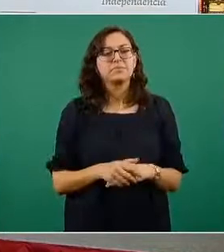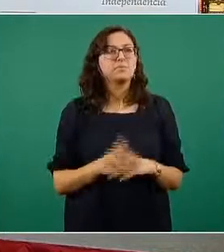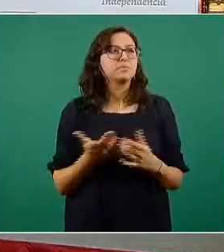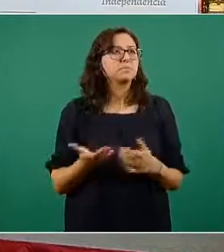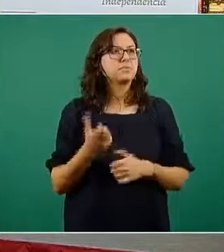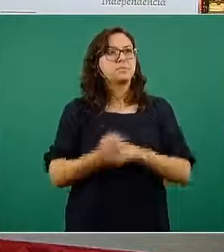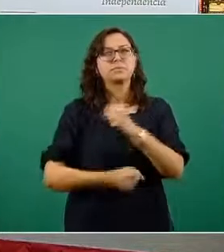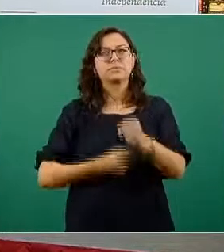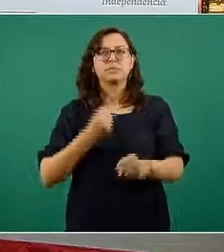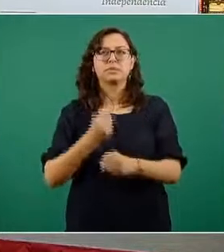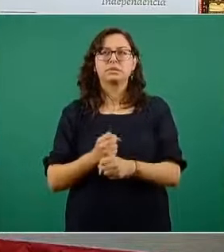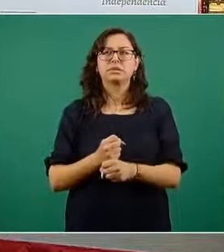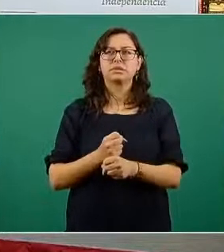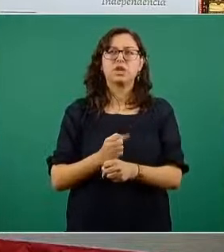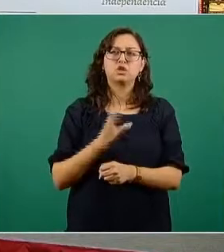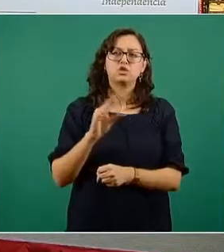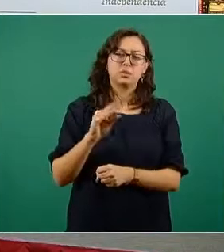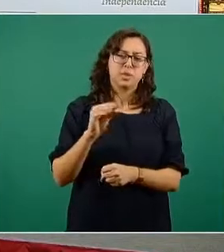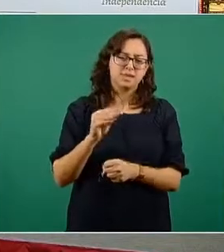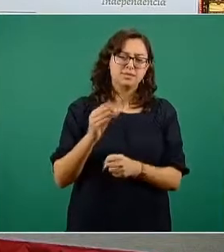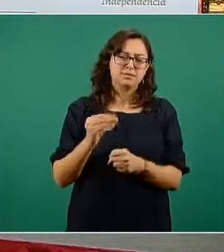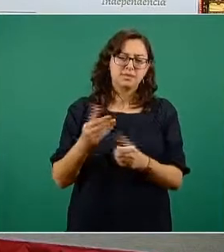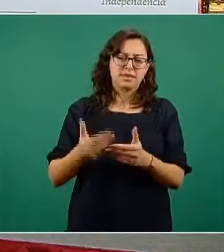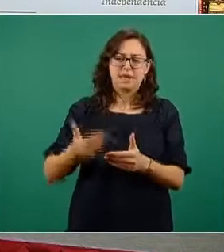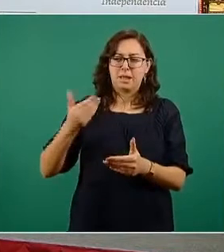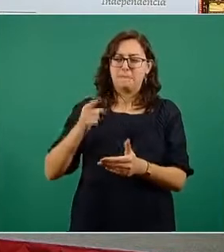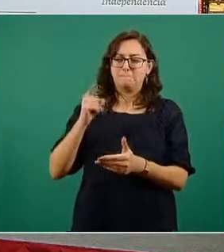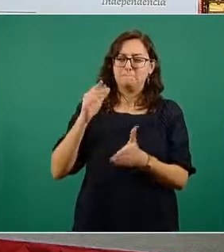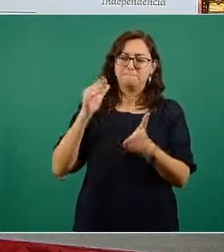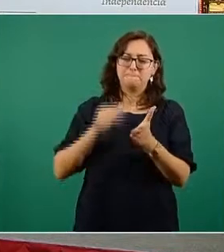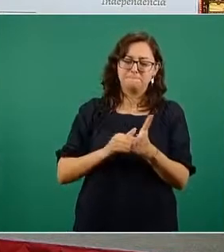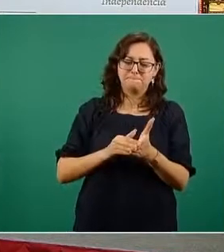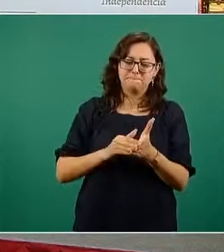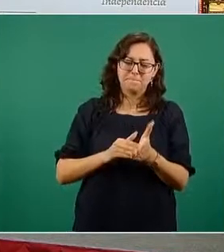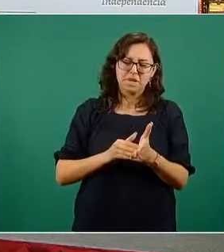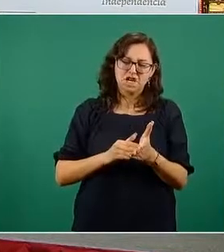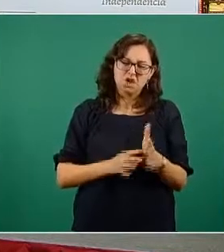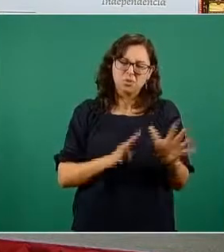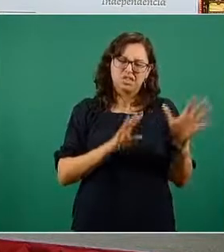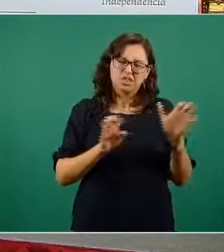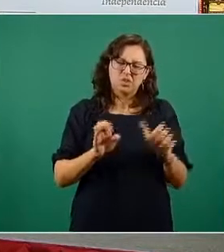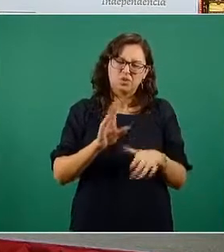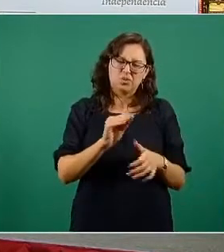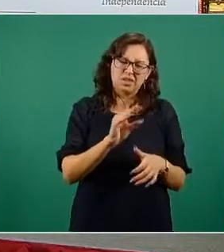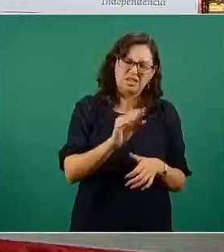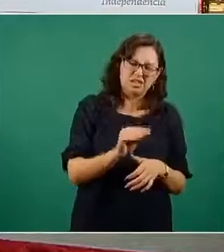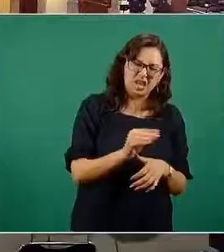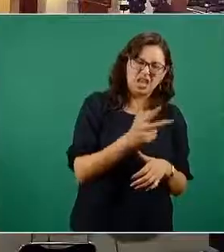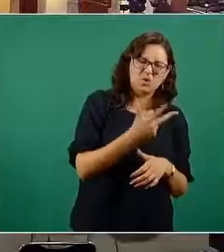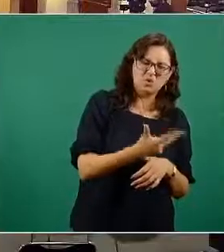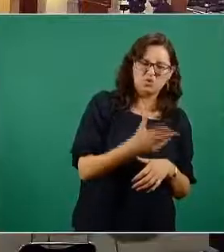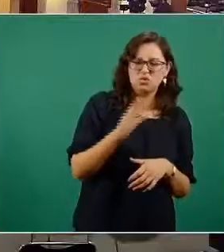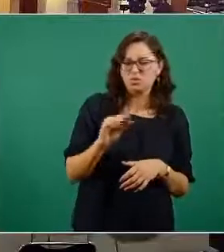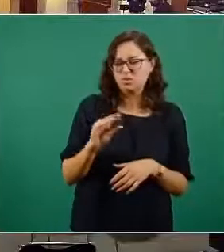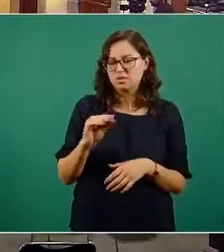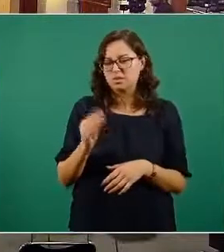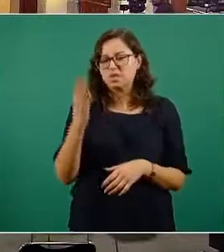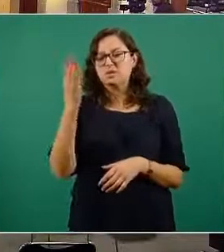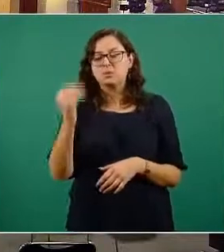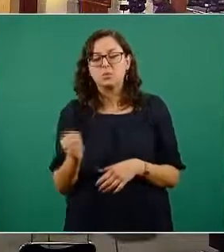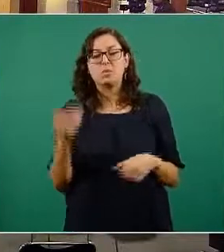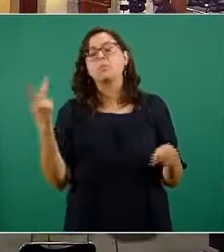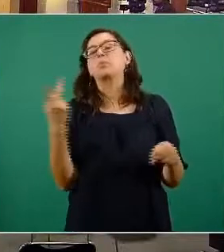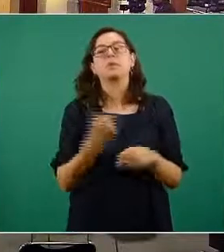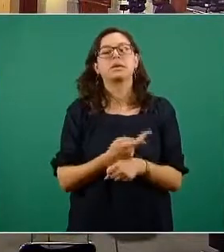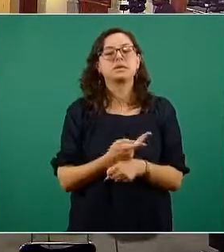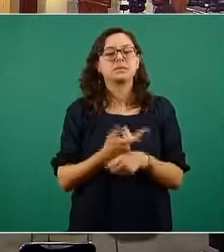años 90 del siglo pasado de 1998 o 99 hubo un desprestigio a la vacuna